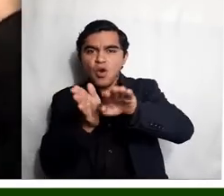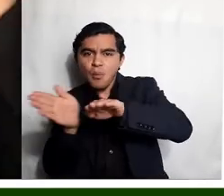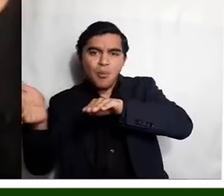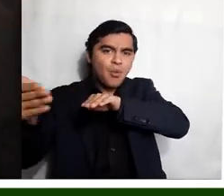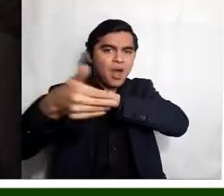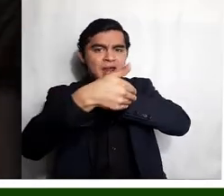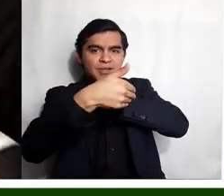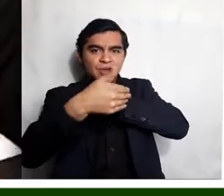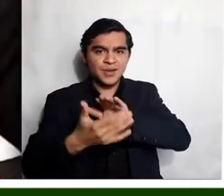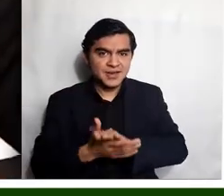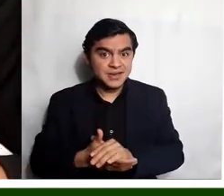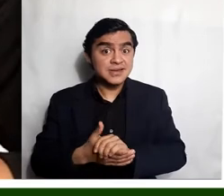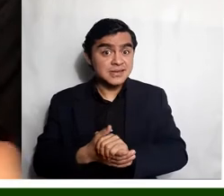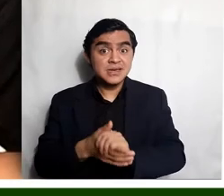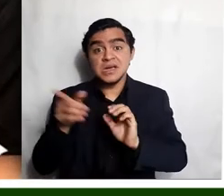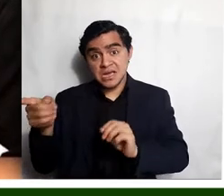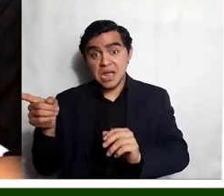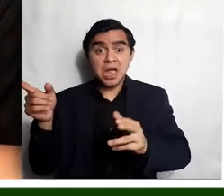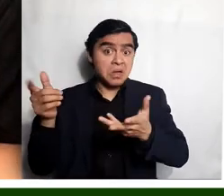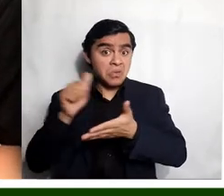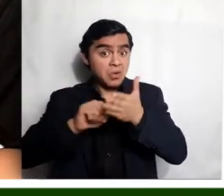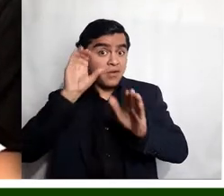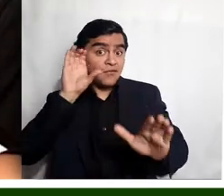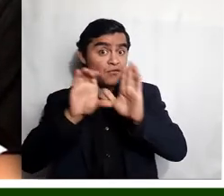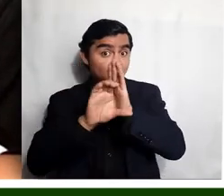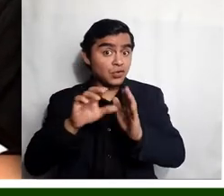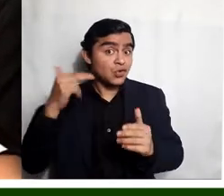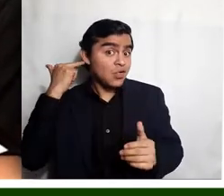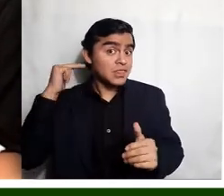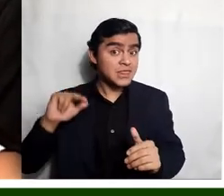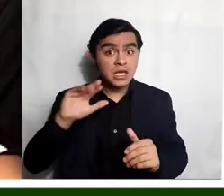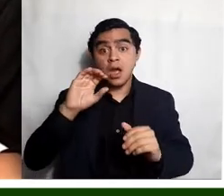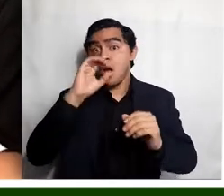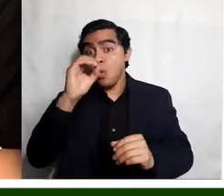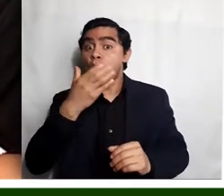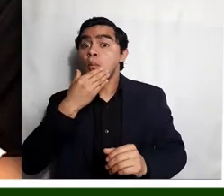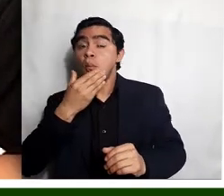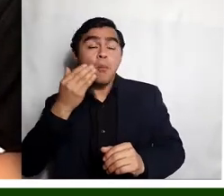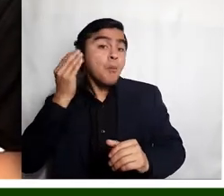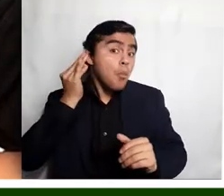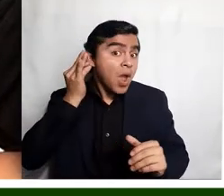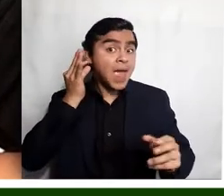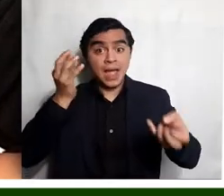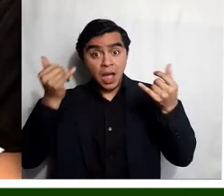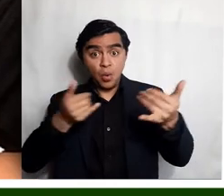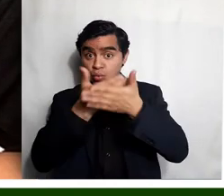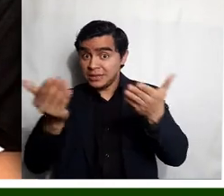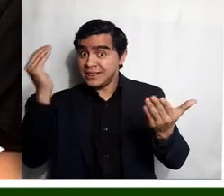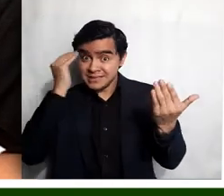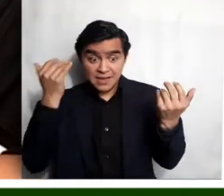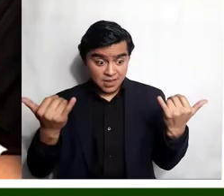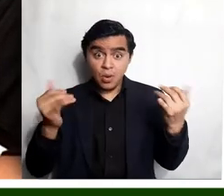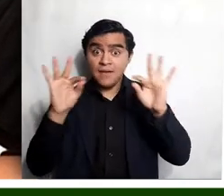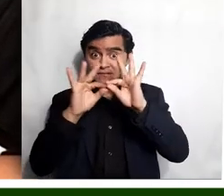Casi todos los poemas tienen implícitas la imagen de las niñas y de las mujeres. Porque ya saben ustedes la fecha que estamos